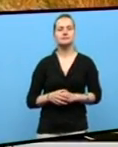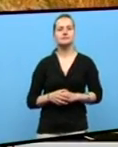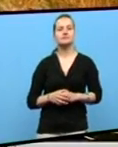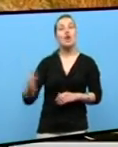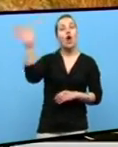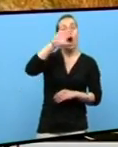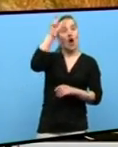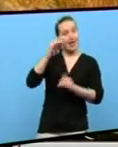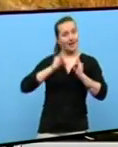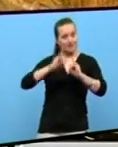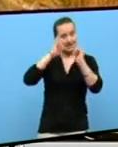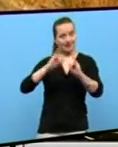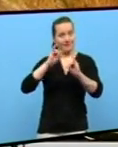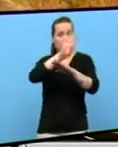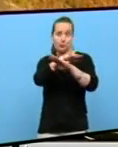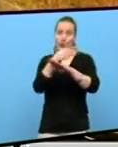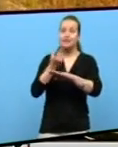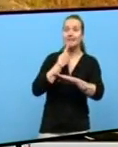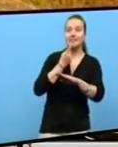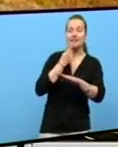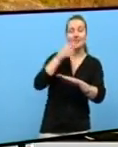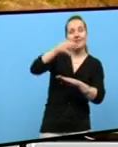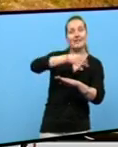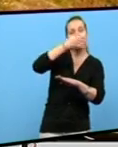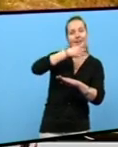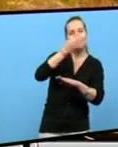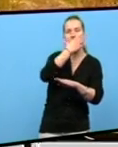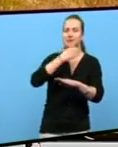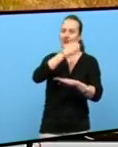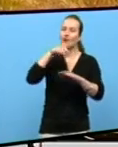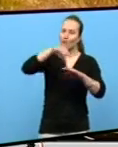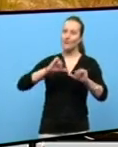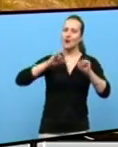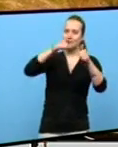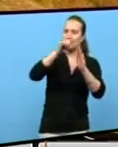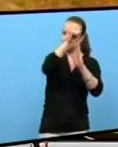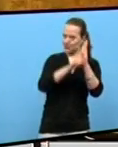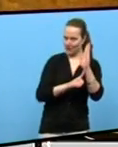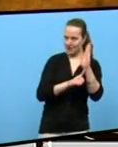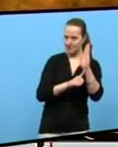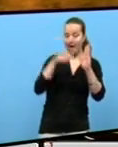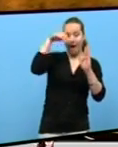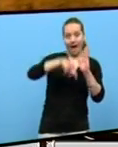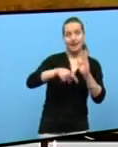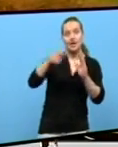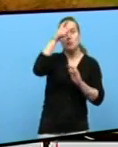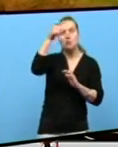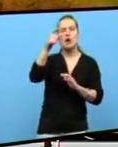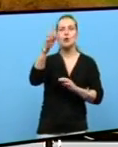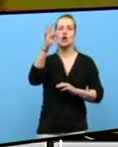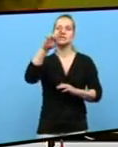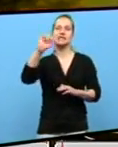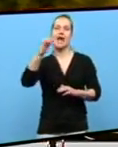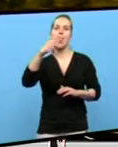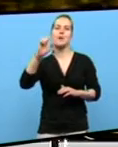Ola camiñates, como diría o poeta, en unha tarde en Galanada, comenzamos o programa de hoxe Aqui no concello de